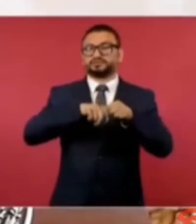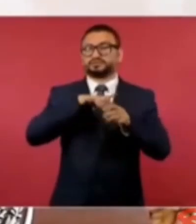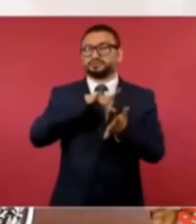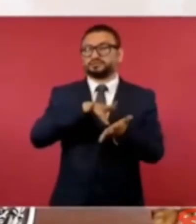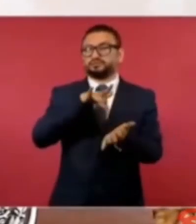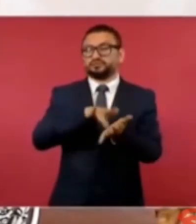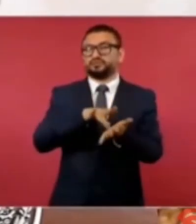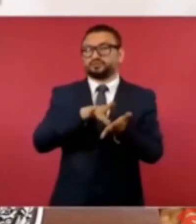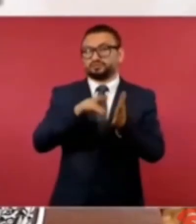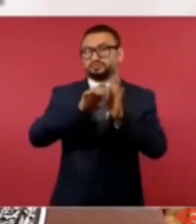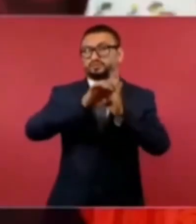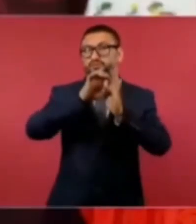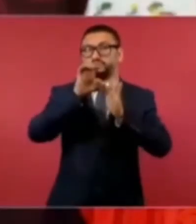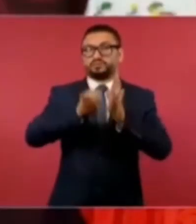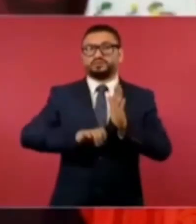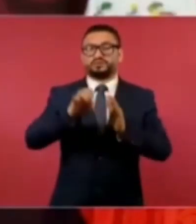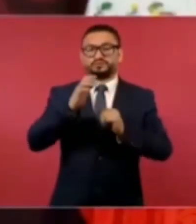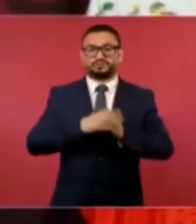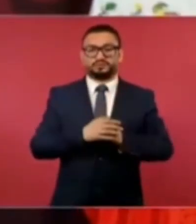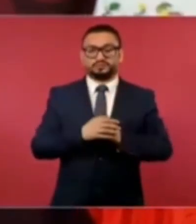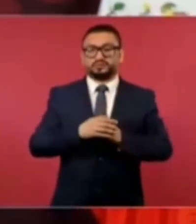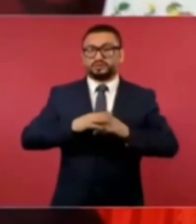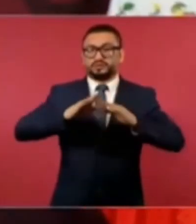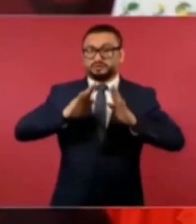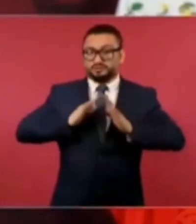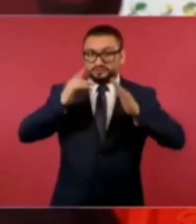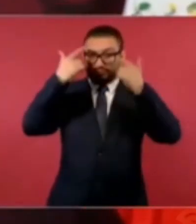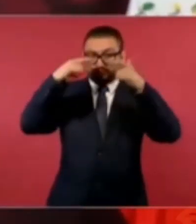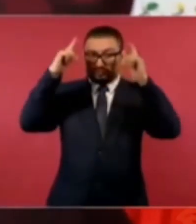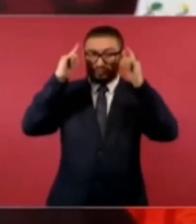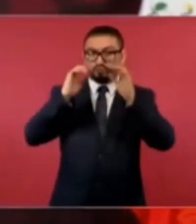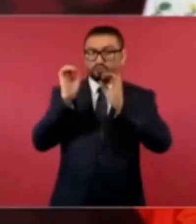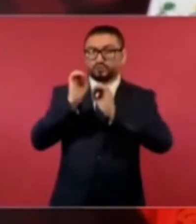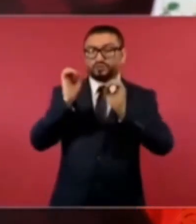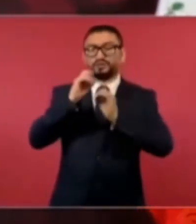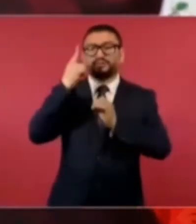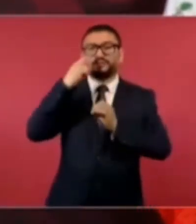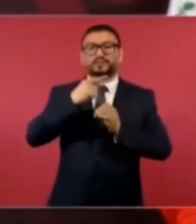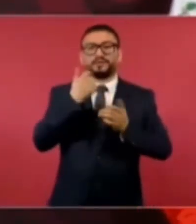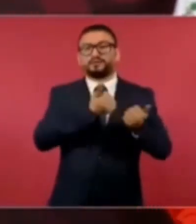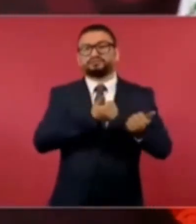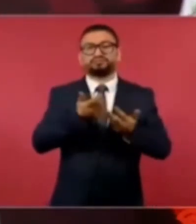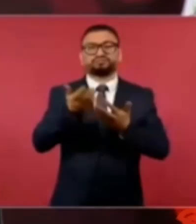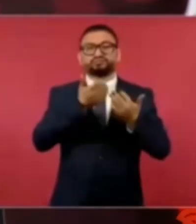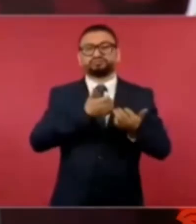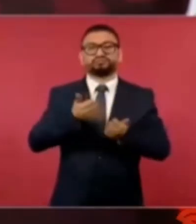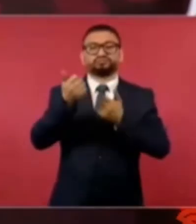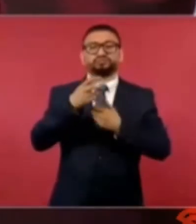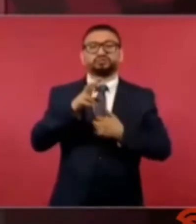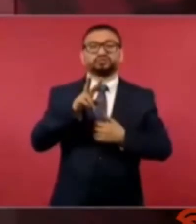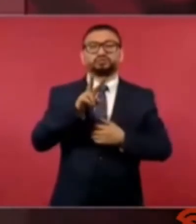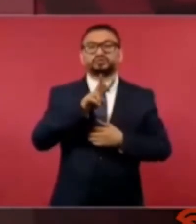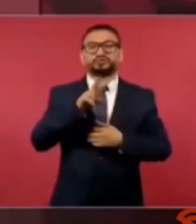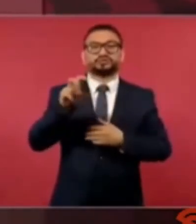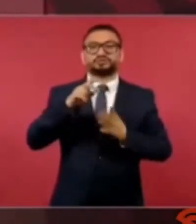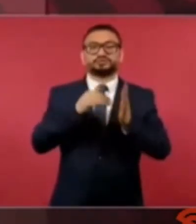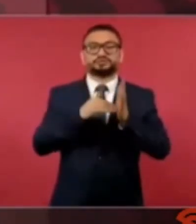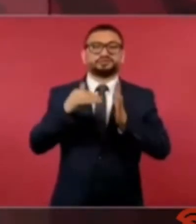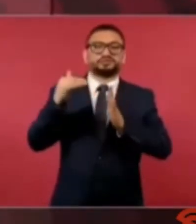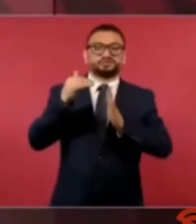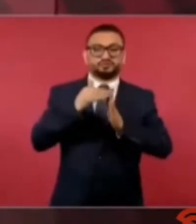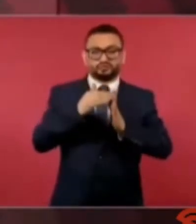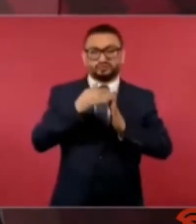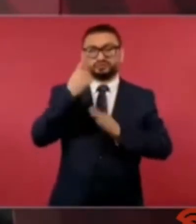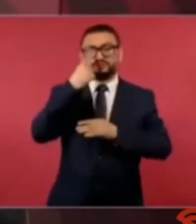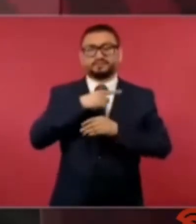si no contamos con el ejército y con la Marina para la distribución de más de 200 millones de dosis